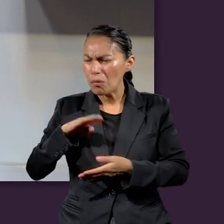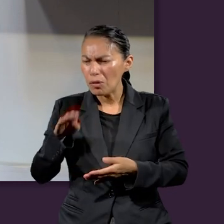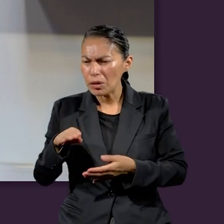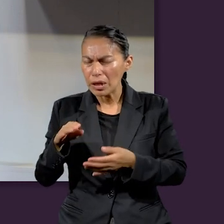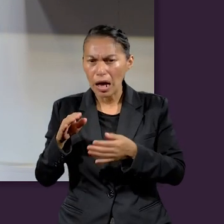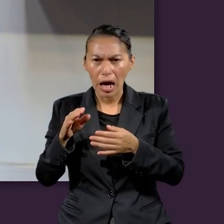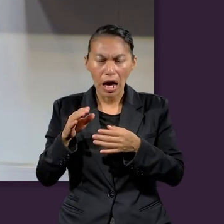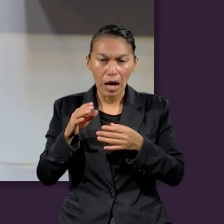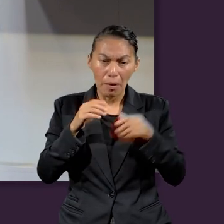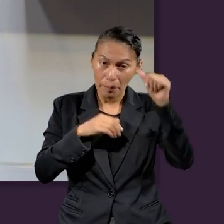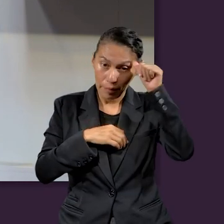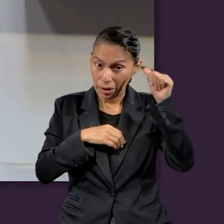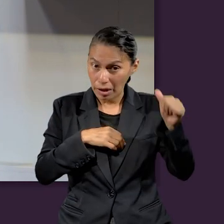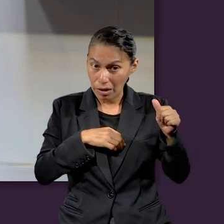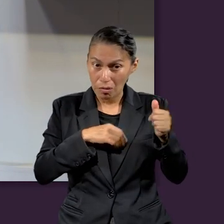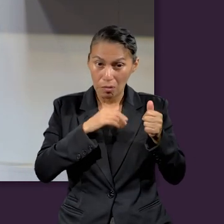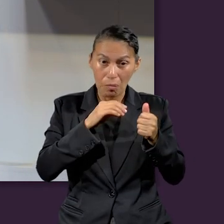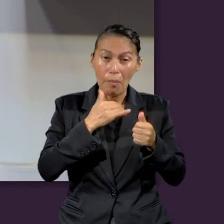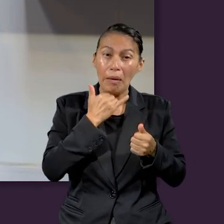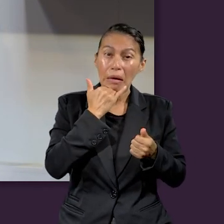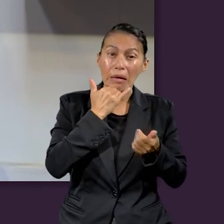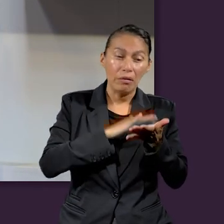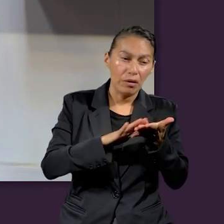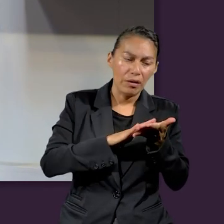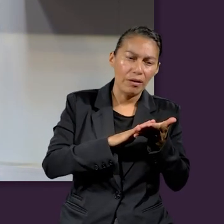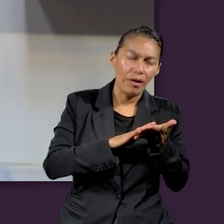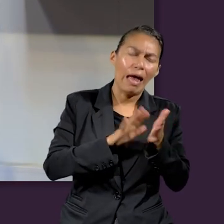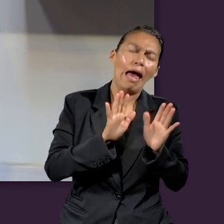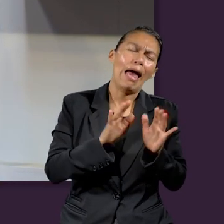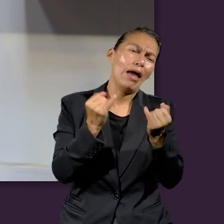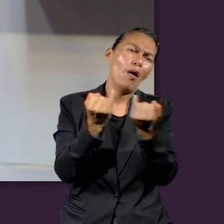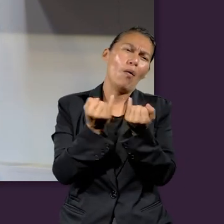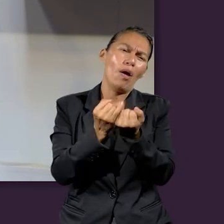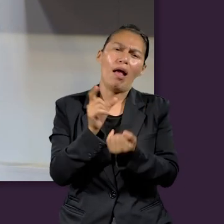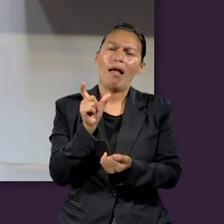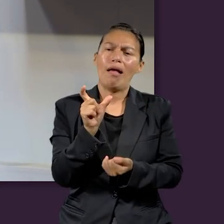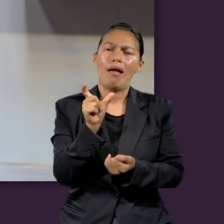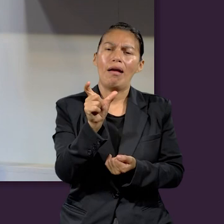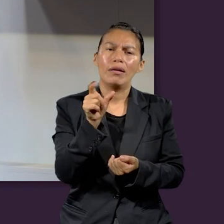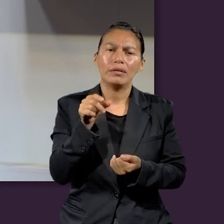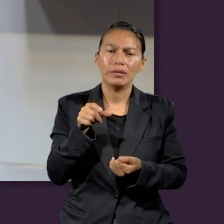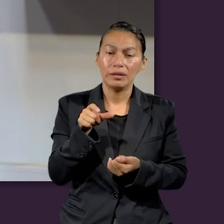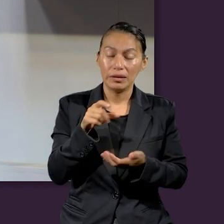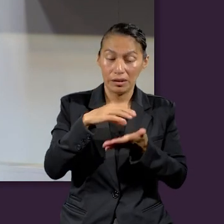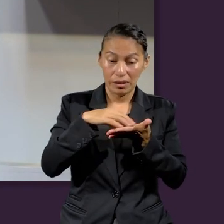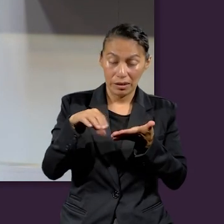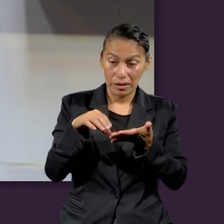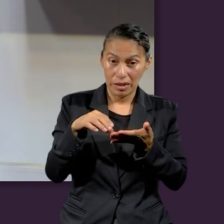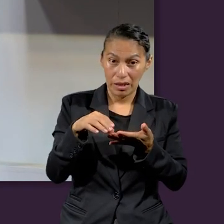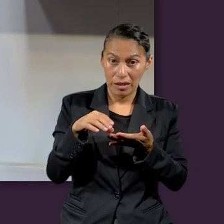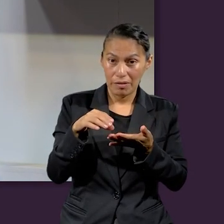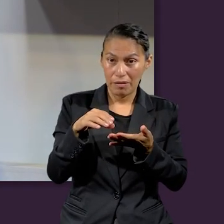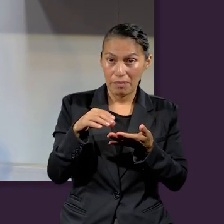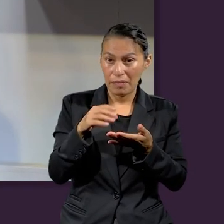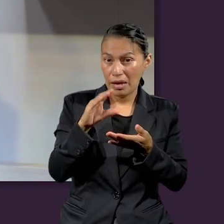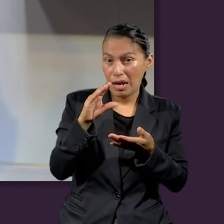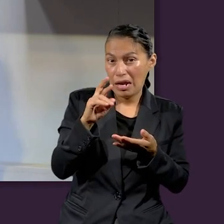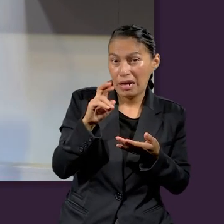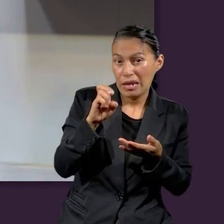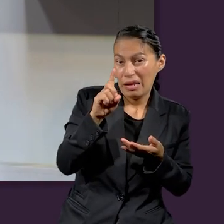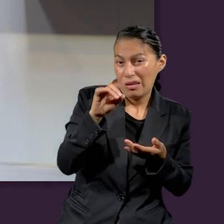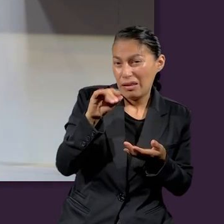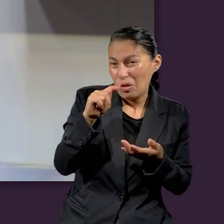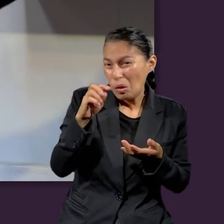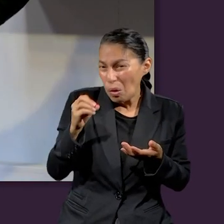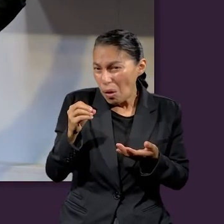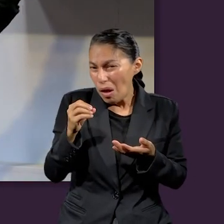y él no había muerto? Dije, bueno, es que el Señor fue y puso una tarjeta de crédito y dijo, aquí está la tarjeta de crédito. Y cuando Jesús muere, lo que hace Jesús es que